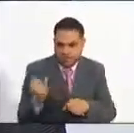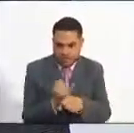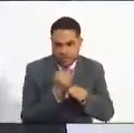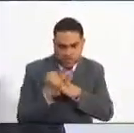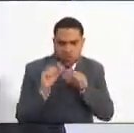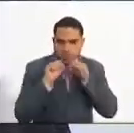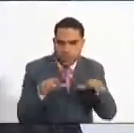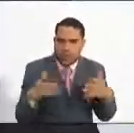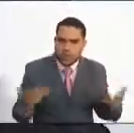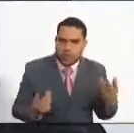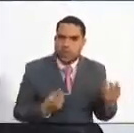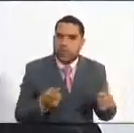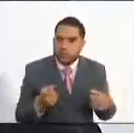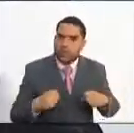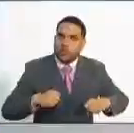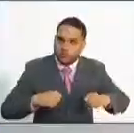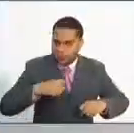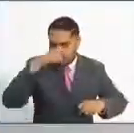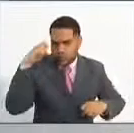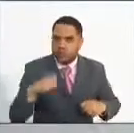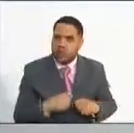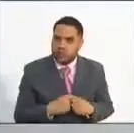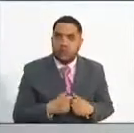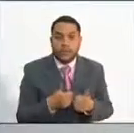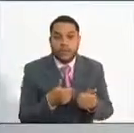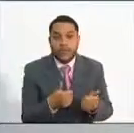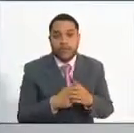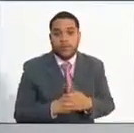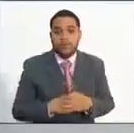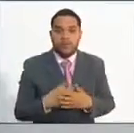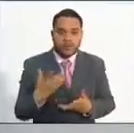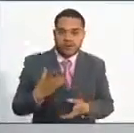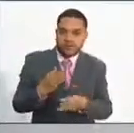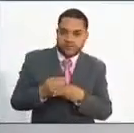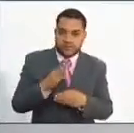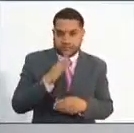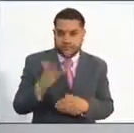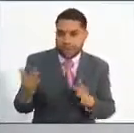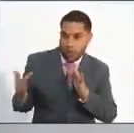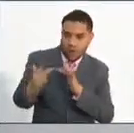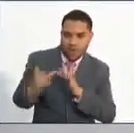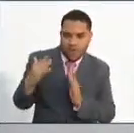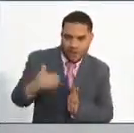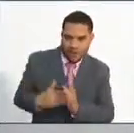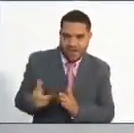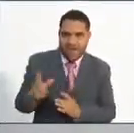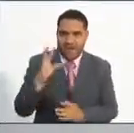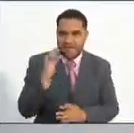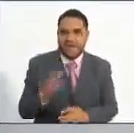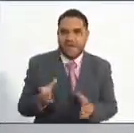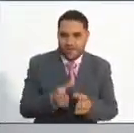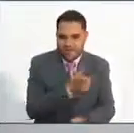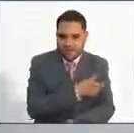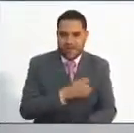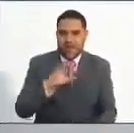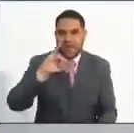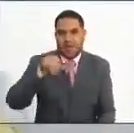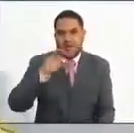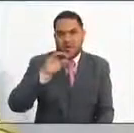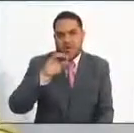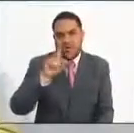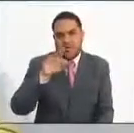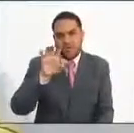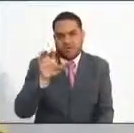empleos vacantes a través del mérito. Muy bien, ahora sí a establecer entonces ese nuevo contacto con el comisionado José Elías Acosta para que